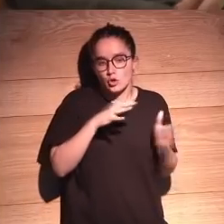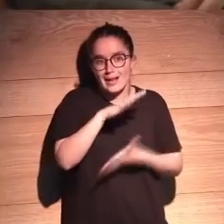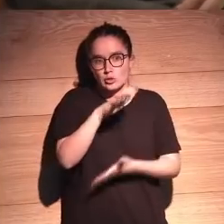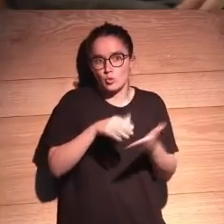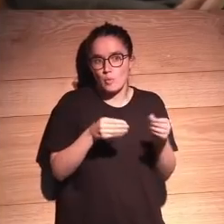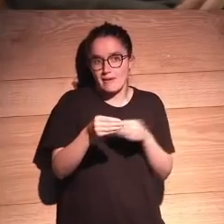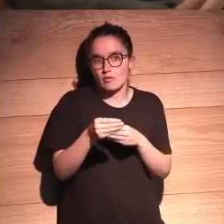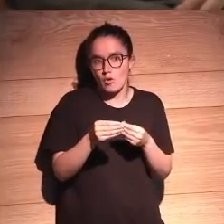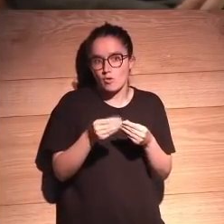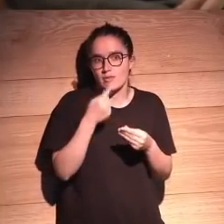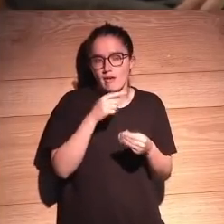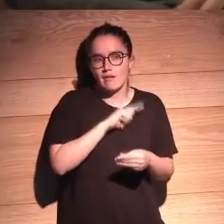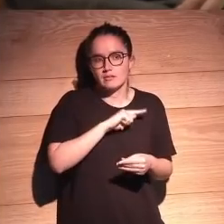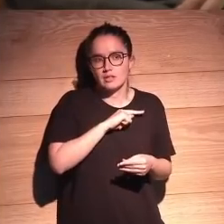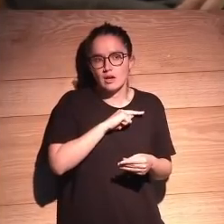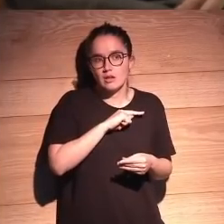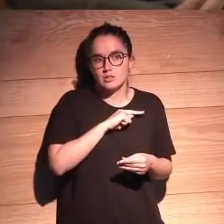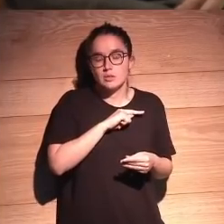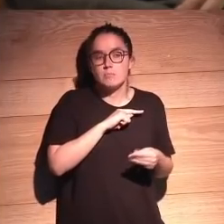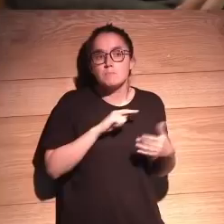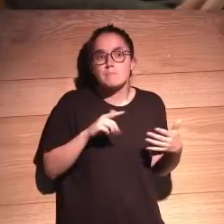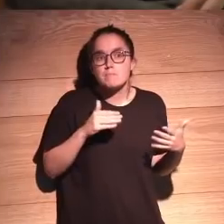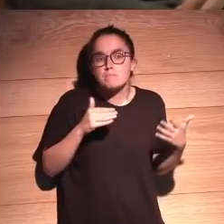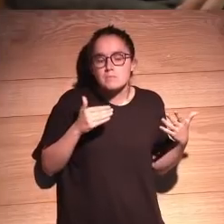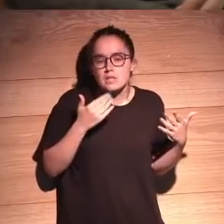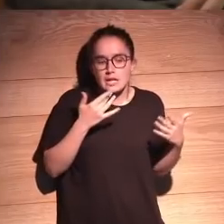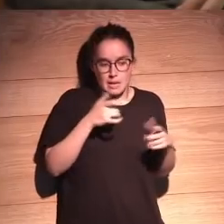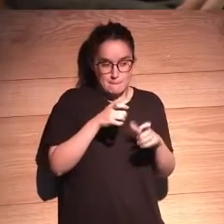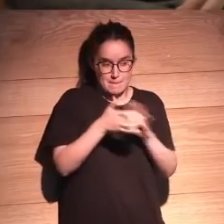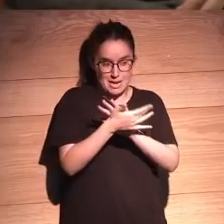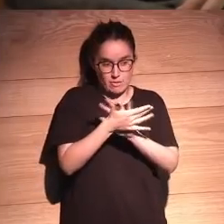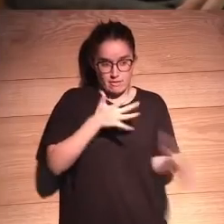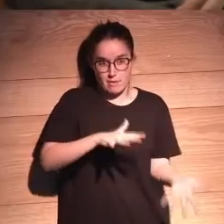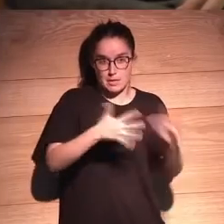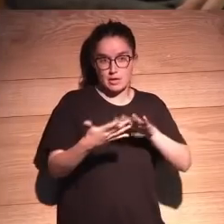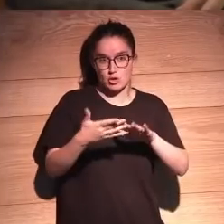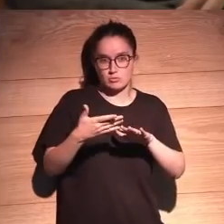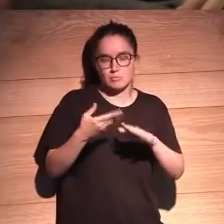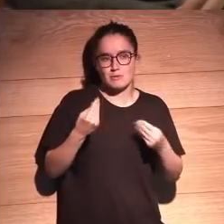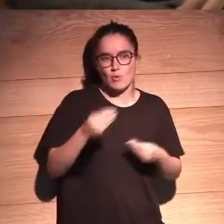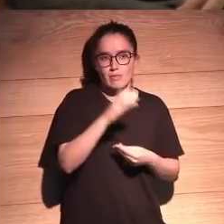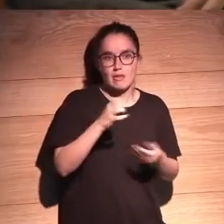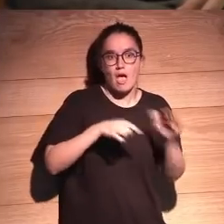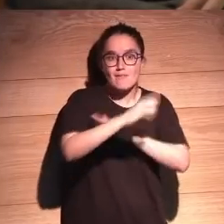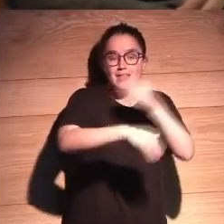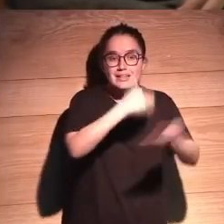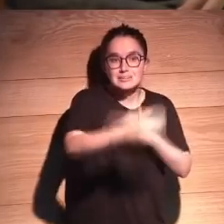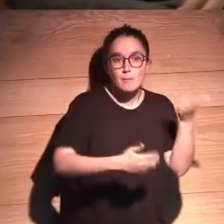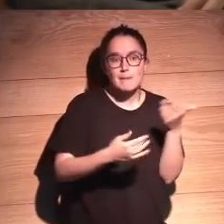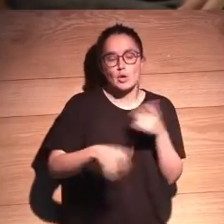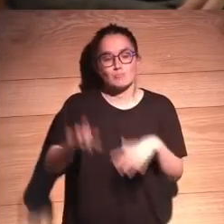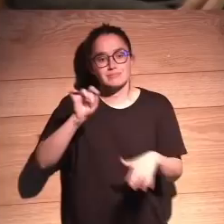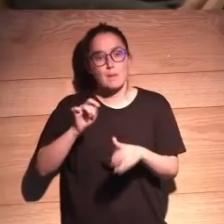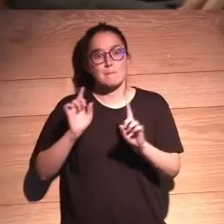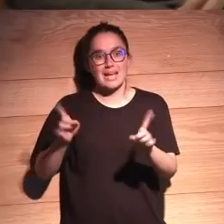documento hace referencia de hecho hay una controversión brutal brutal entre la velocidad de aplicación como pasa dentro de la ciencia de avances y las